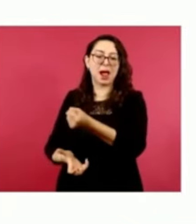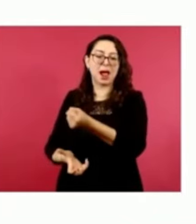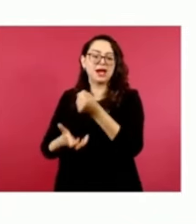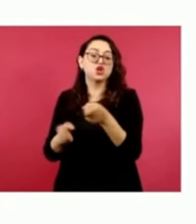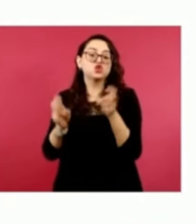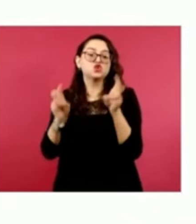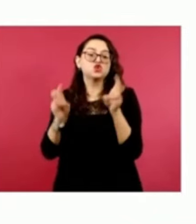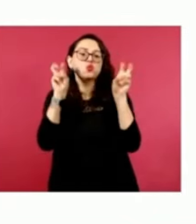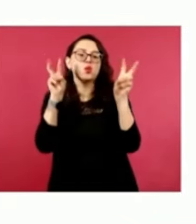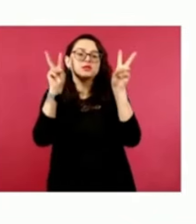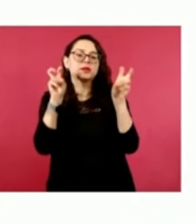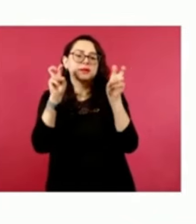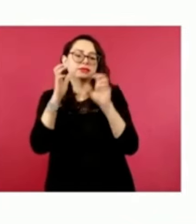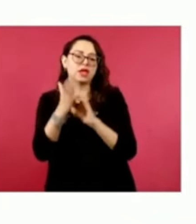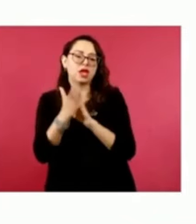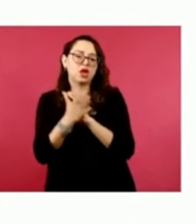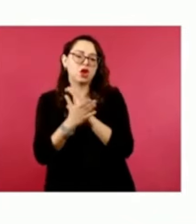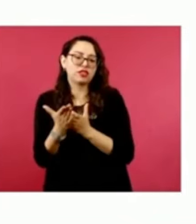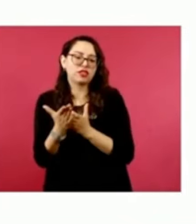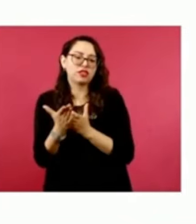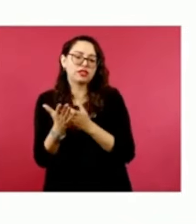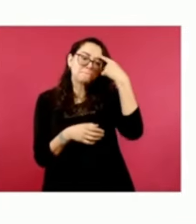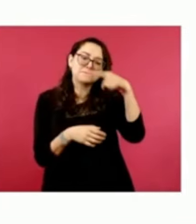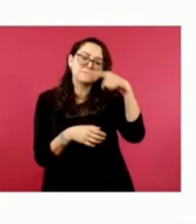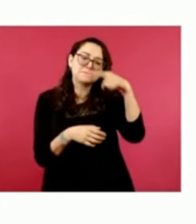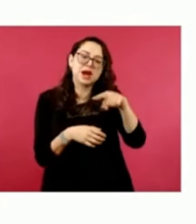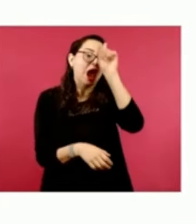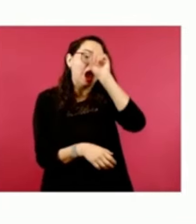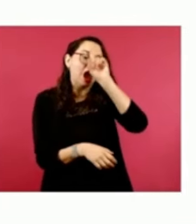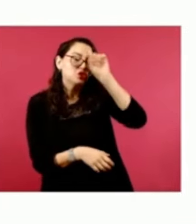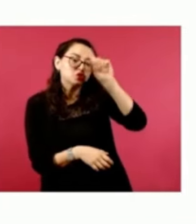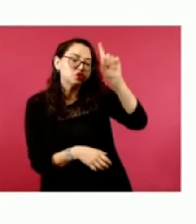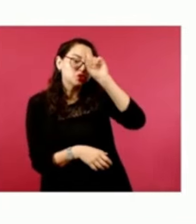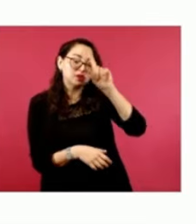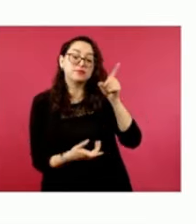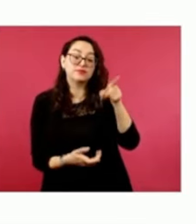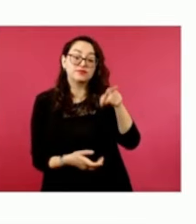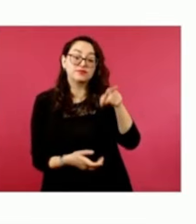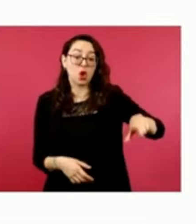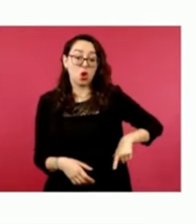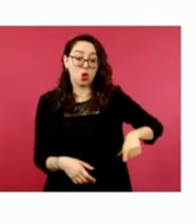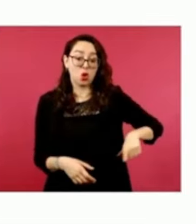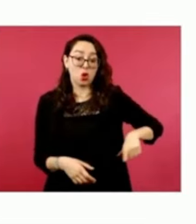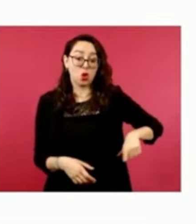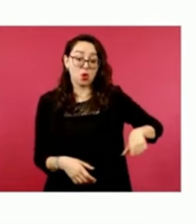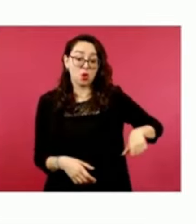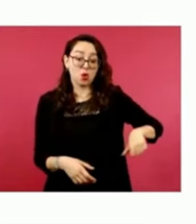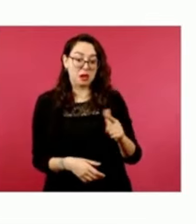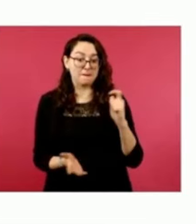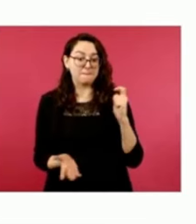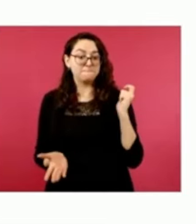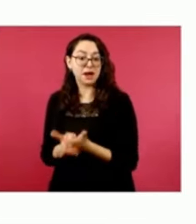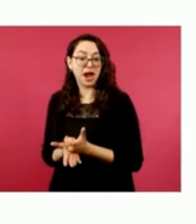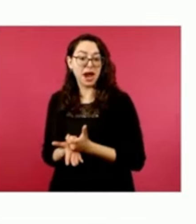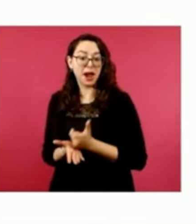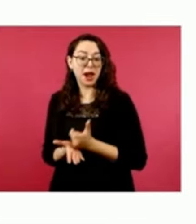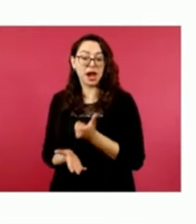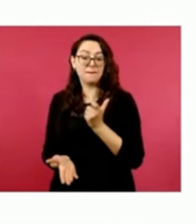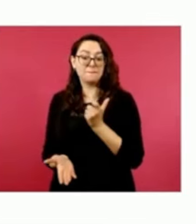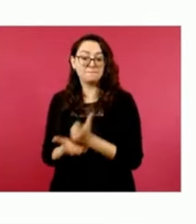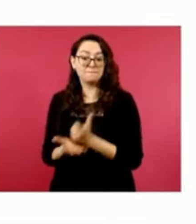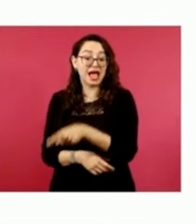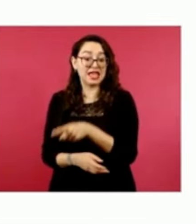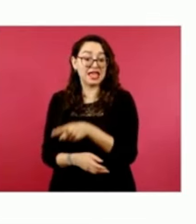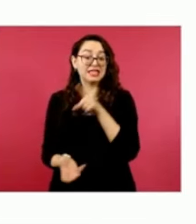consultoría o asesoría política. Y esta persona, pagada por comunicación social del gobierno del estado de Guanajuato, está utilizando las redes